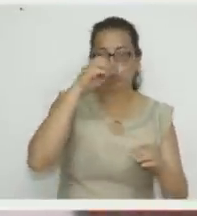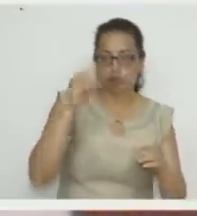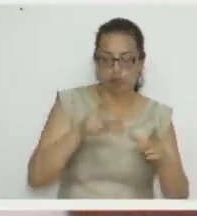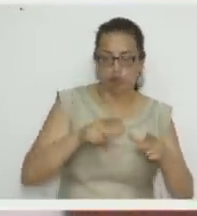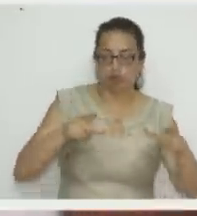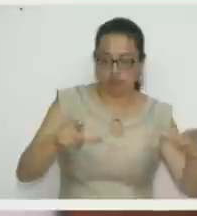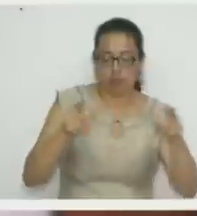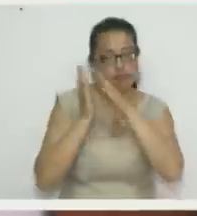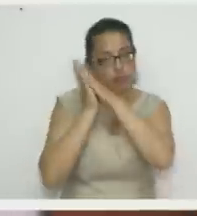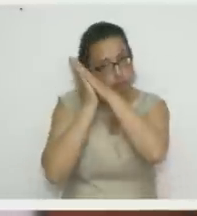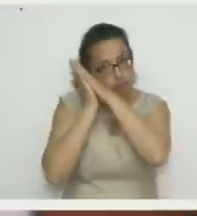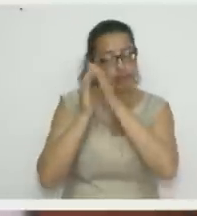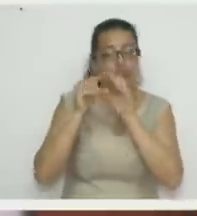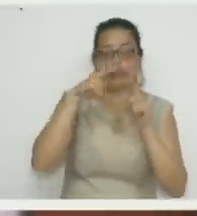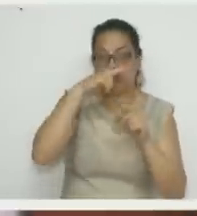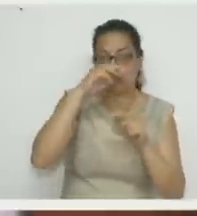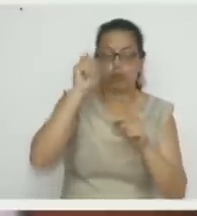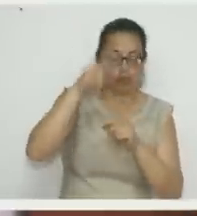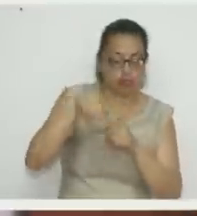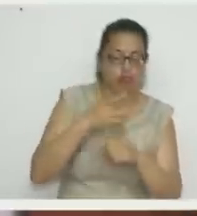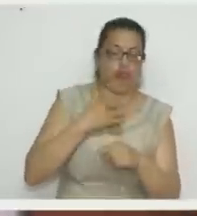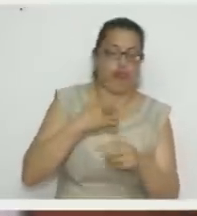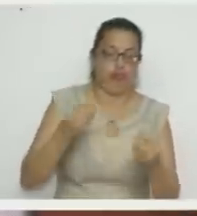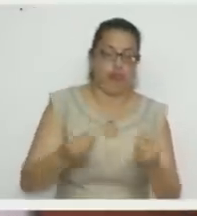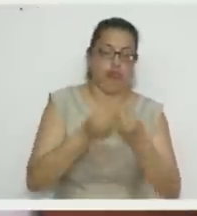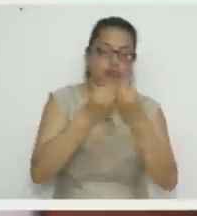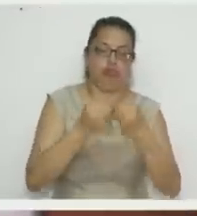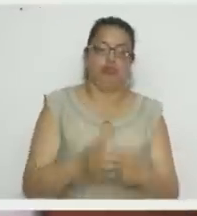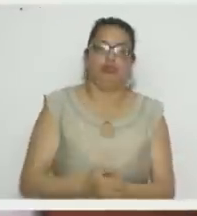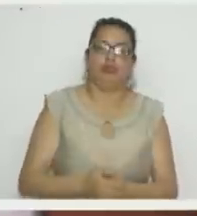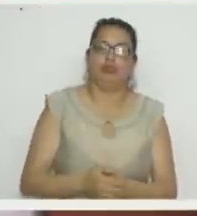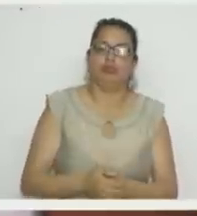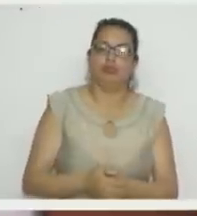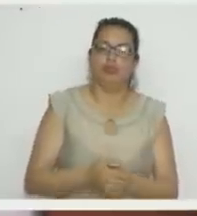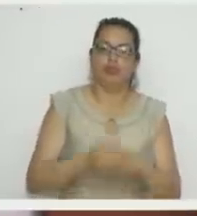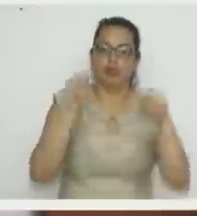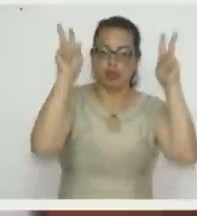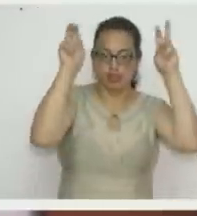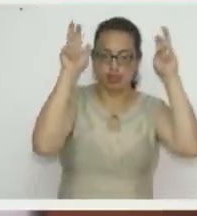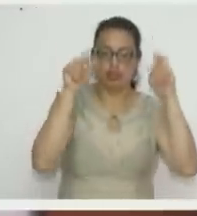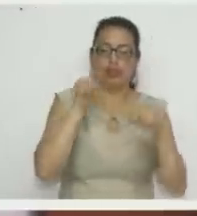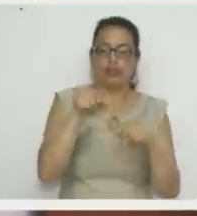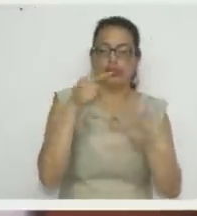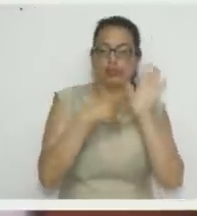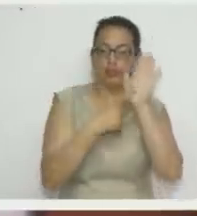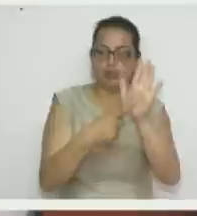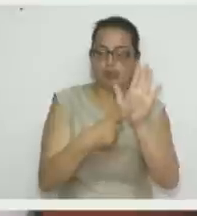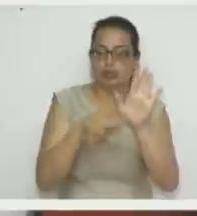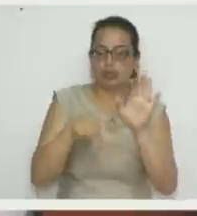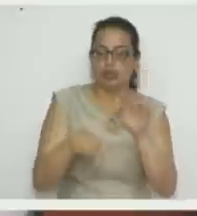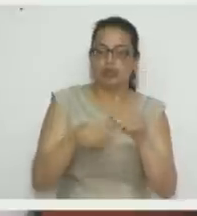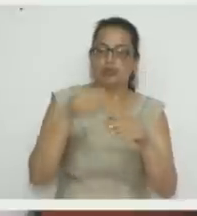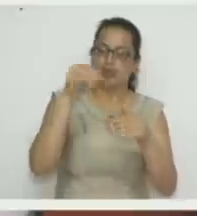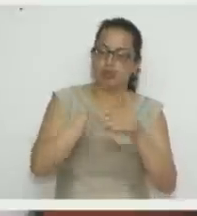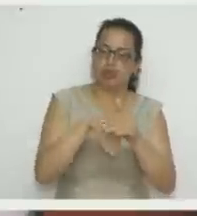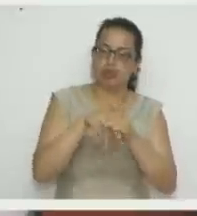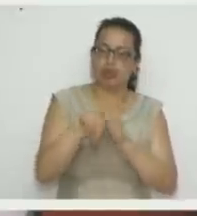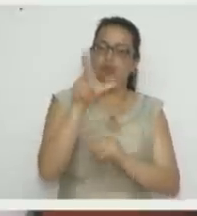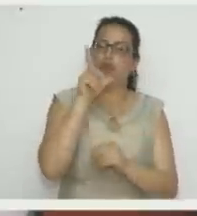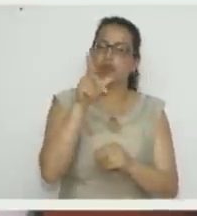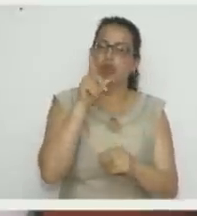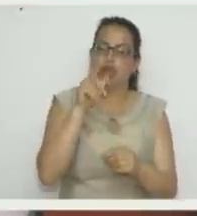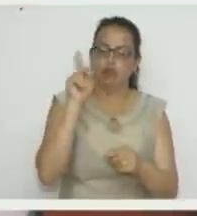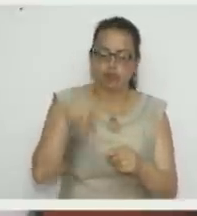proyecto, profe, que estamos viendo ahí? Ese es un portalápice o para el tocador se pueden colocar los